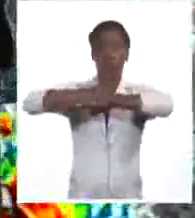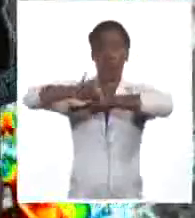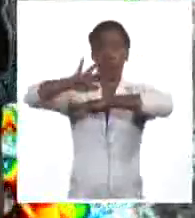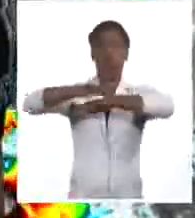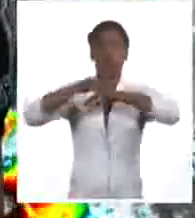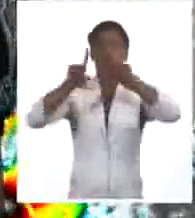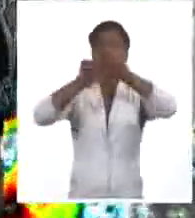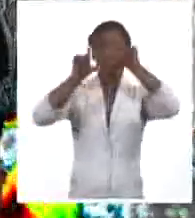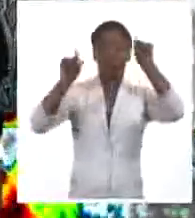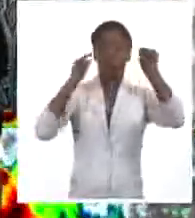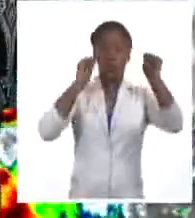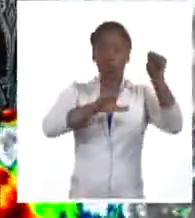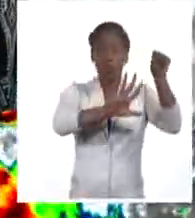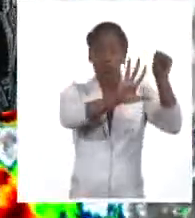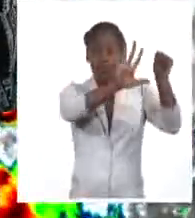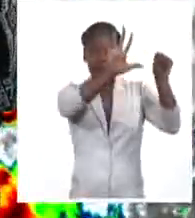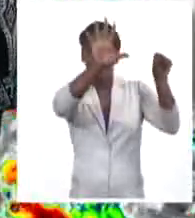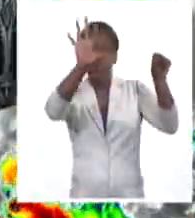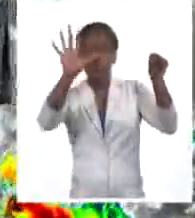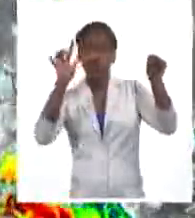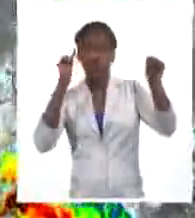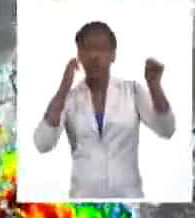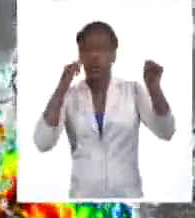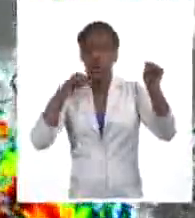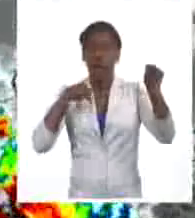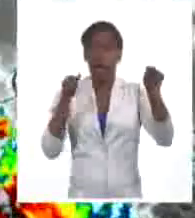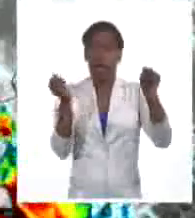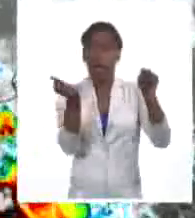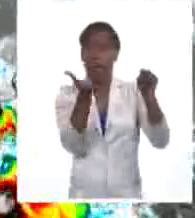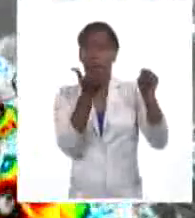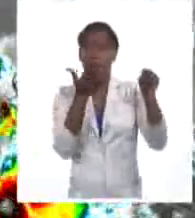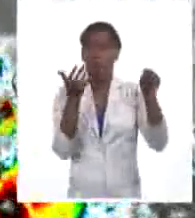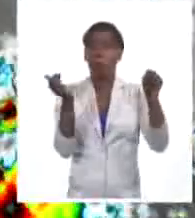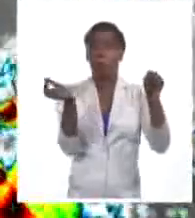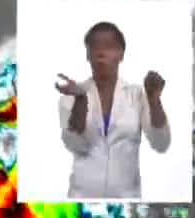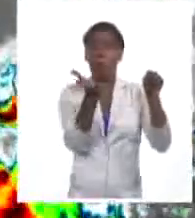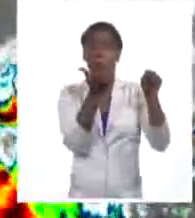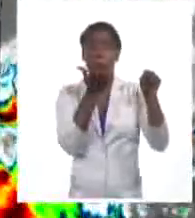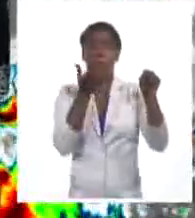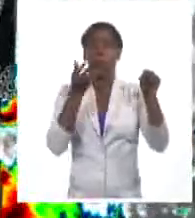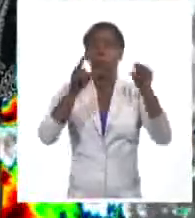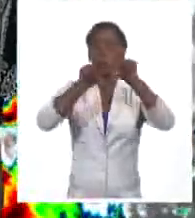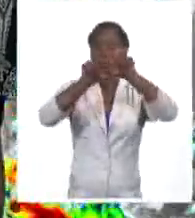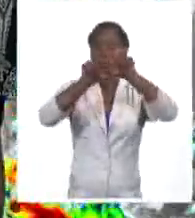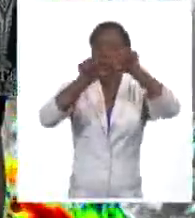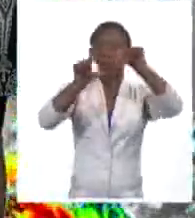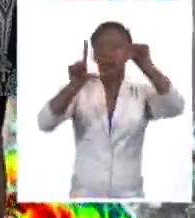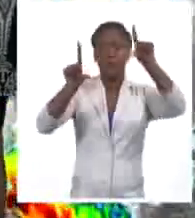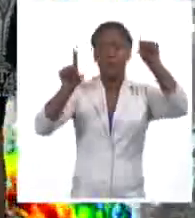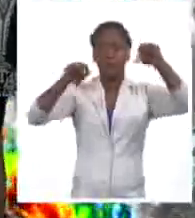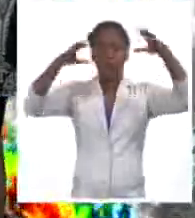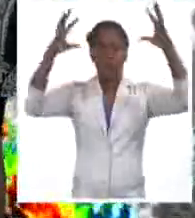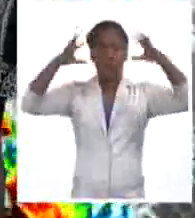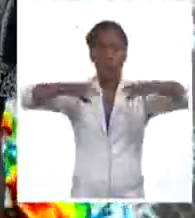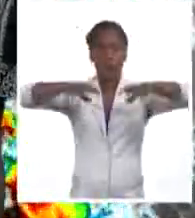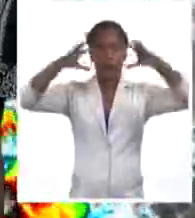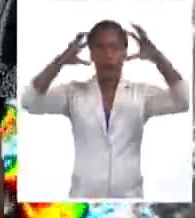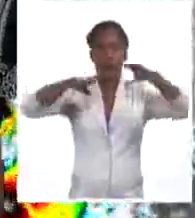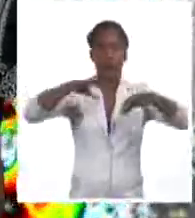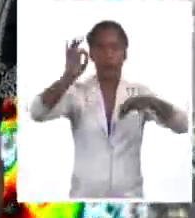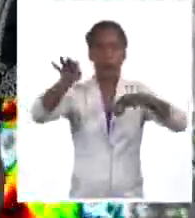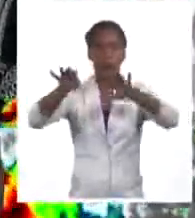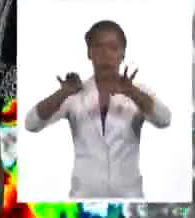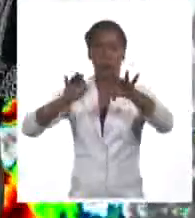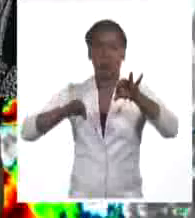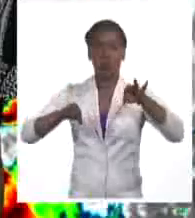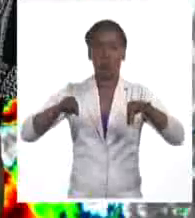satélites se puede observar cómo se ha incrementado hacia zonas del interior y sur de gran parte de nuestro país con chubascos, lluvias y aisladas